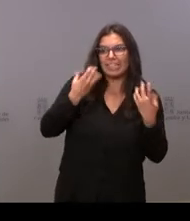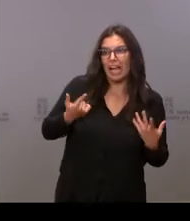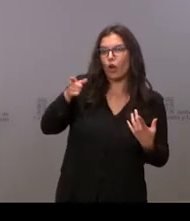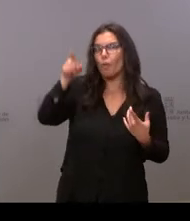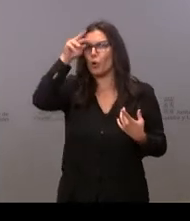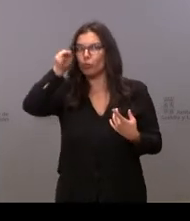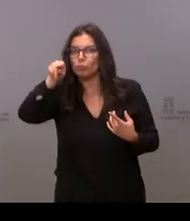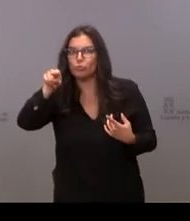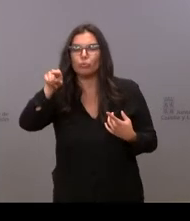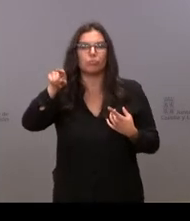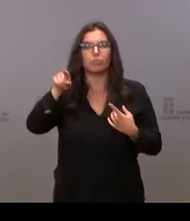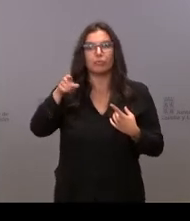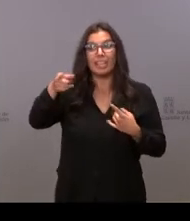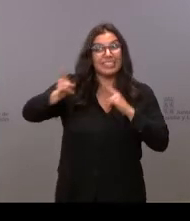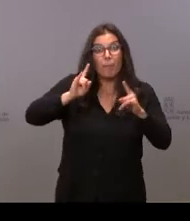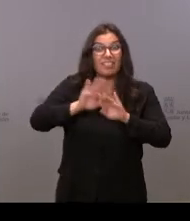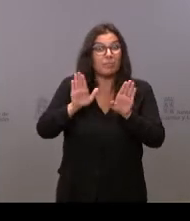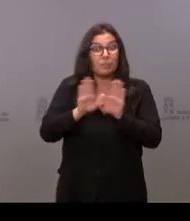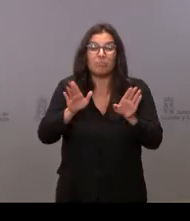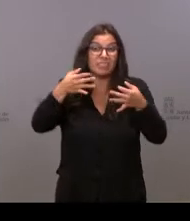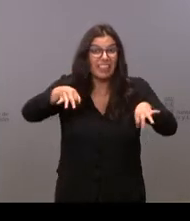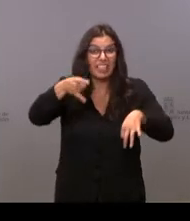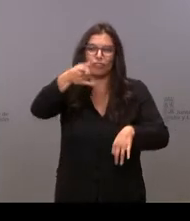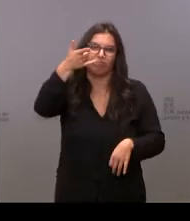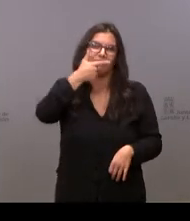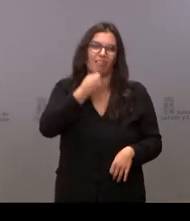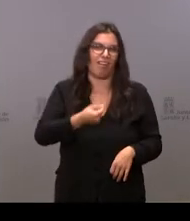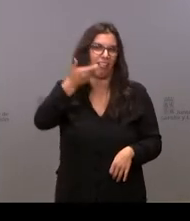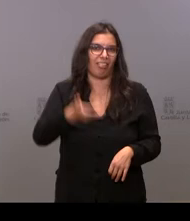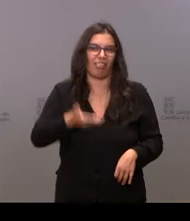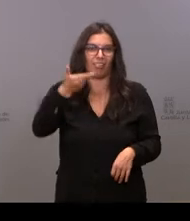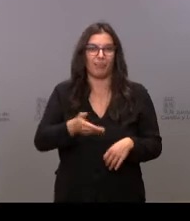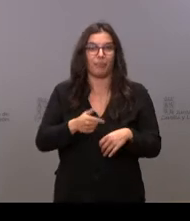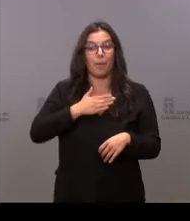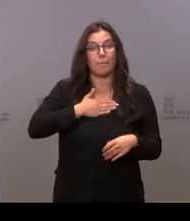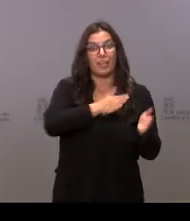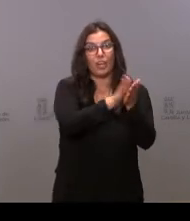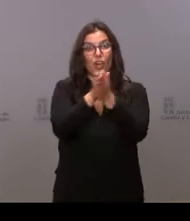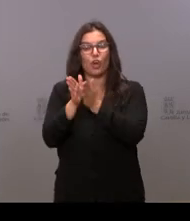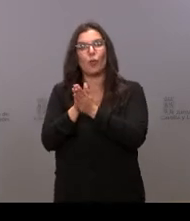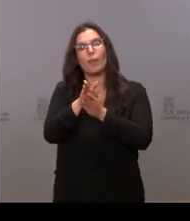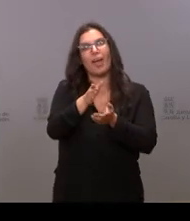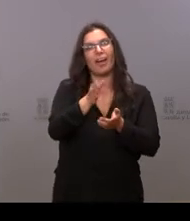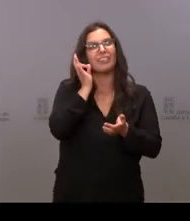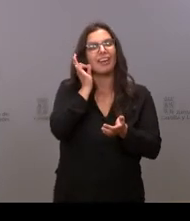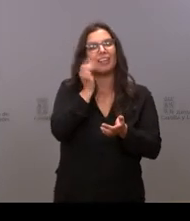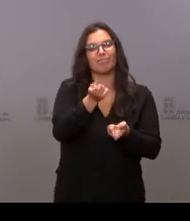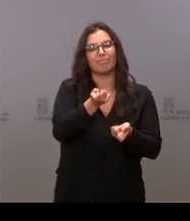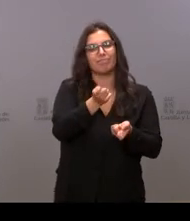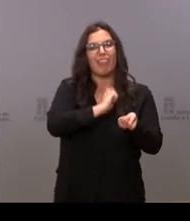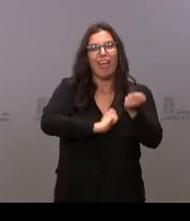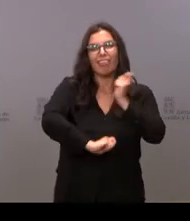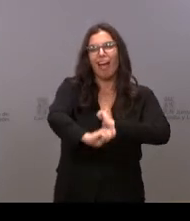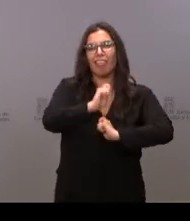muy importante. Yo, por ejemplo, recibo muchísimo de mis compañeras. Además, recibes un